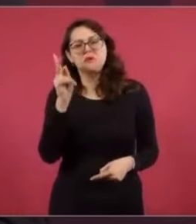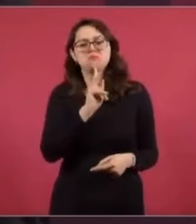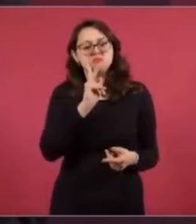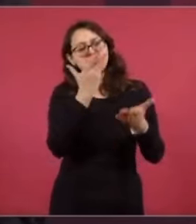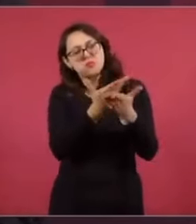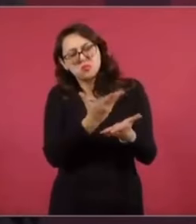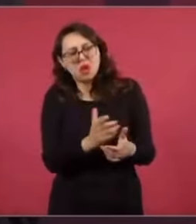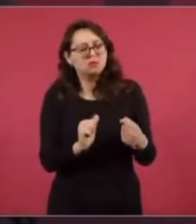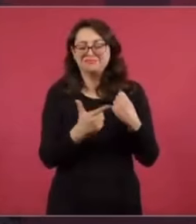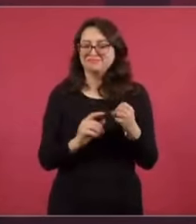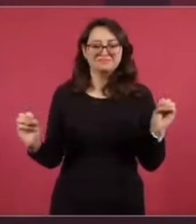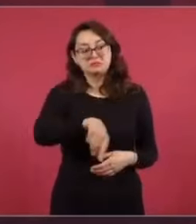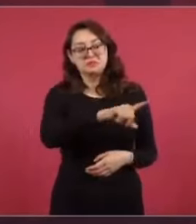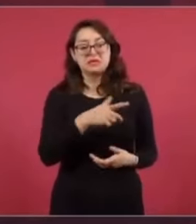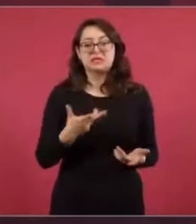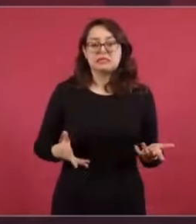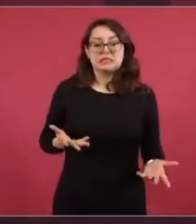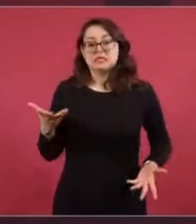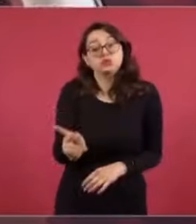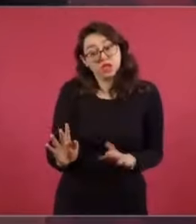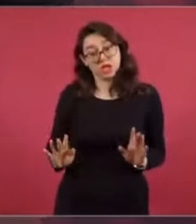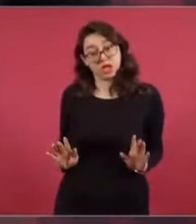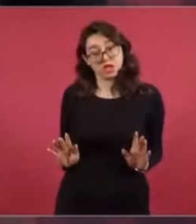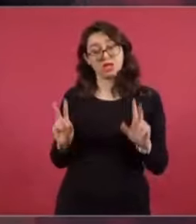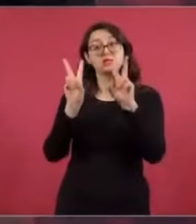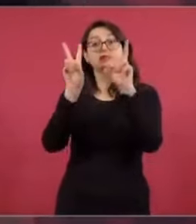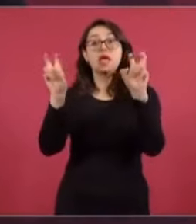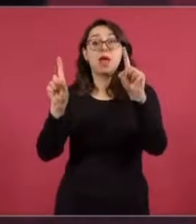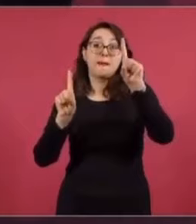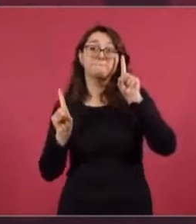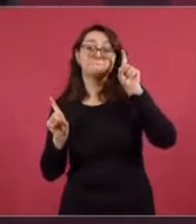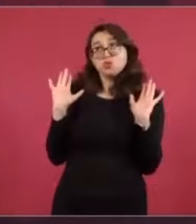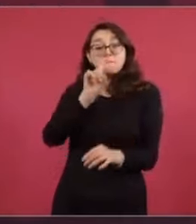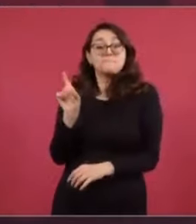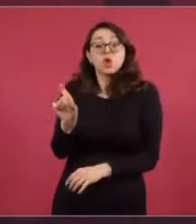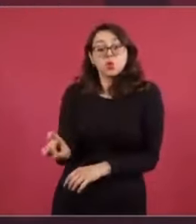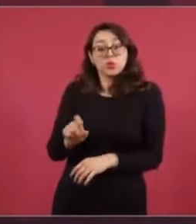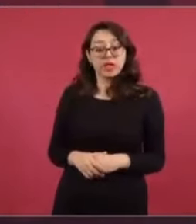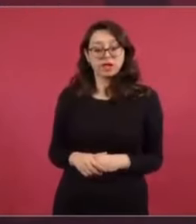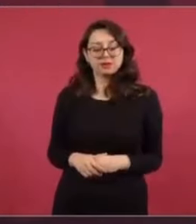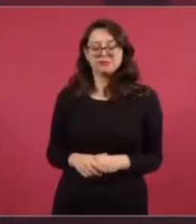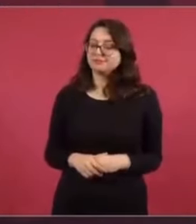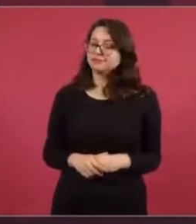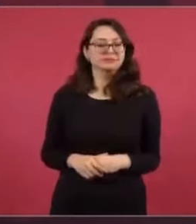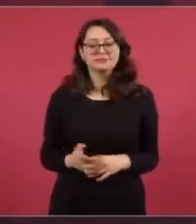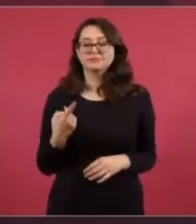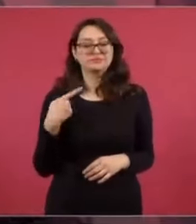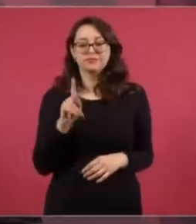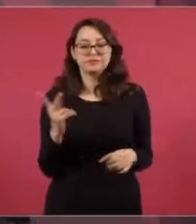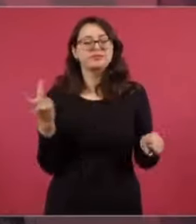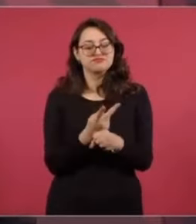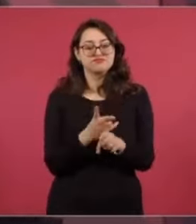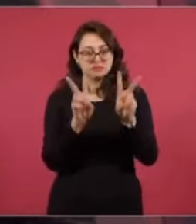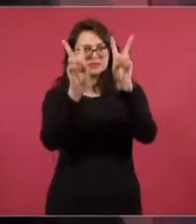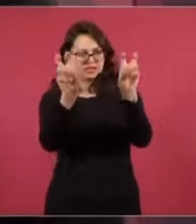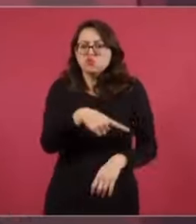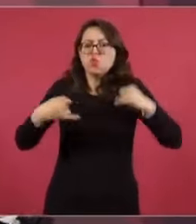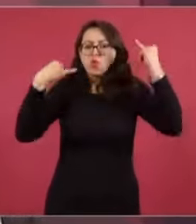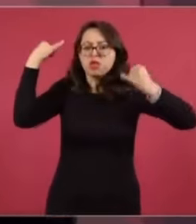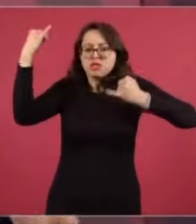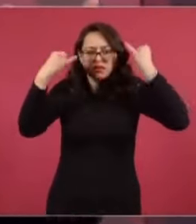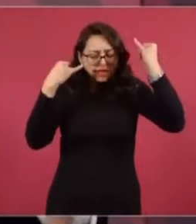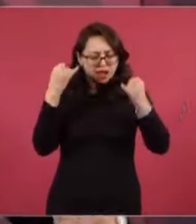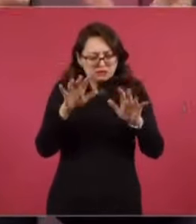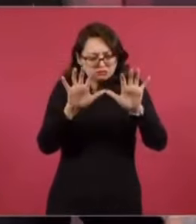muy tramposos, porque el titular pone el titular con signos de interrogación. Ese titular y la nota que no trae absolutamente ninguna prueba.